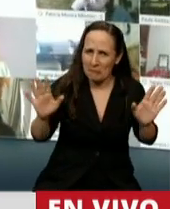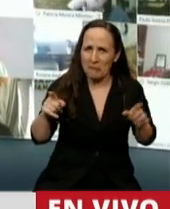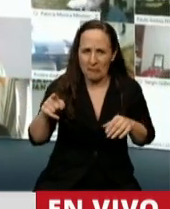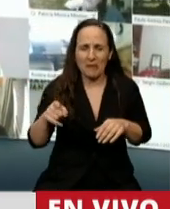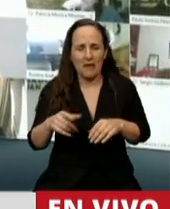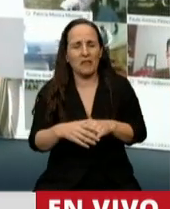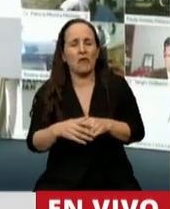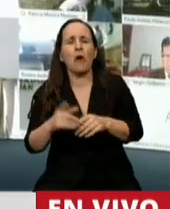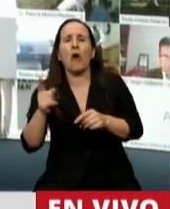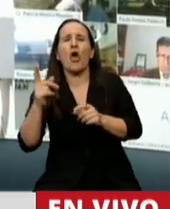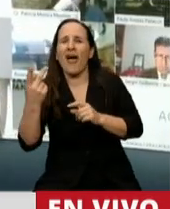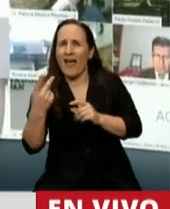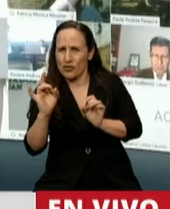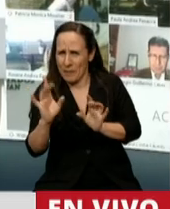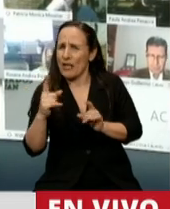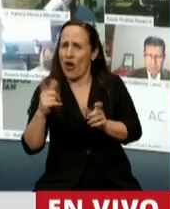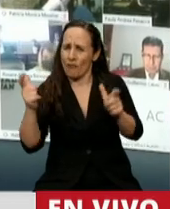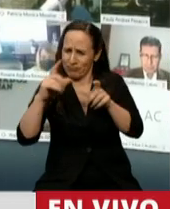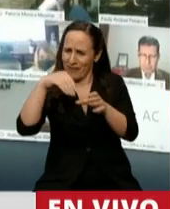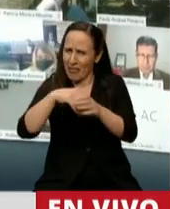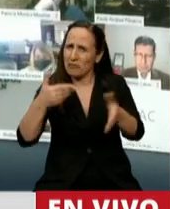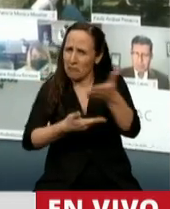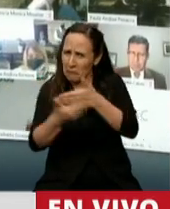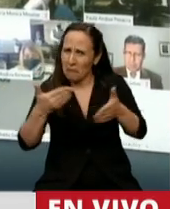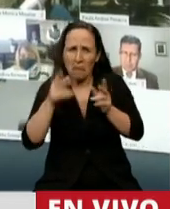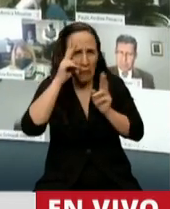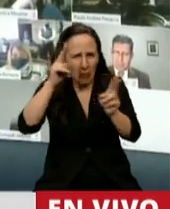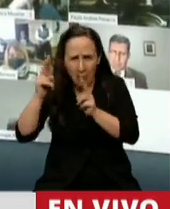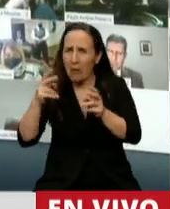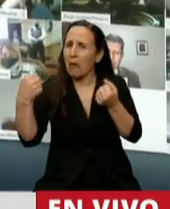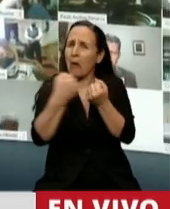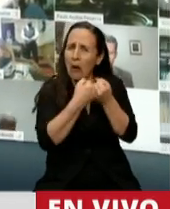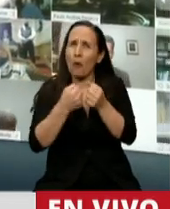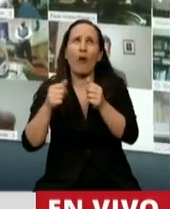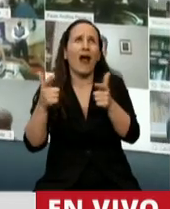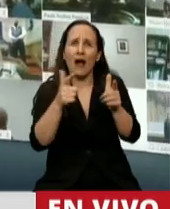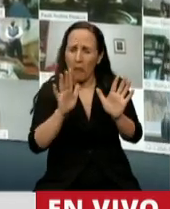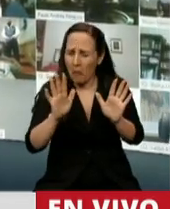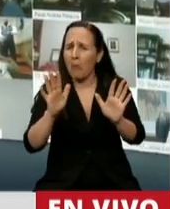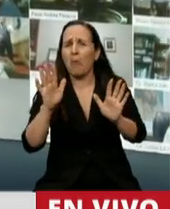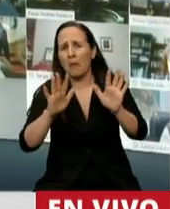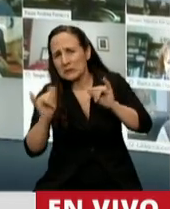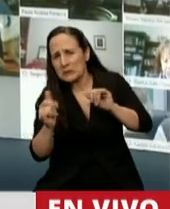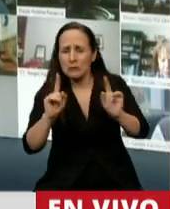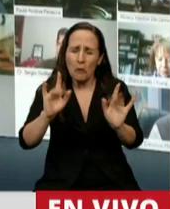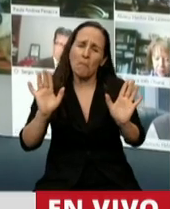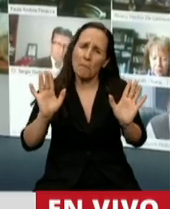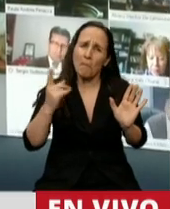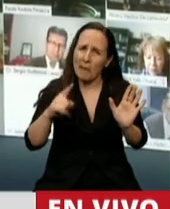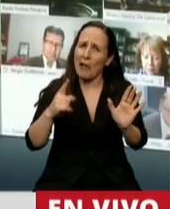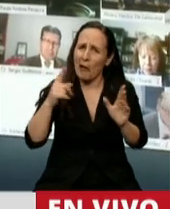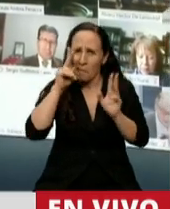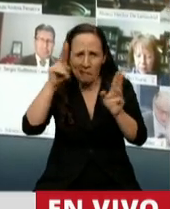diputado, impera en la comisión. Creo que justo, no siempre estamos de acuerdo, pero yo abogaría para que tengamos muchas